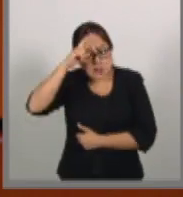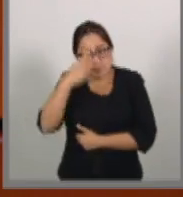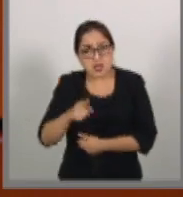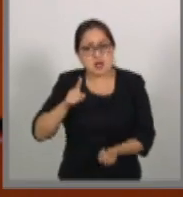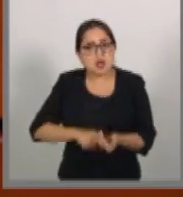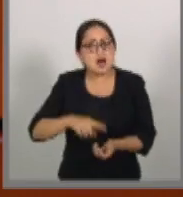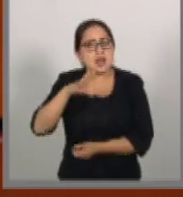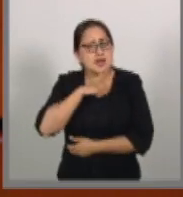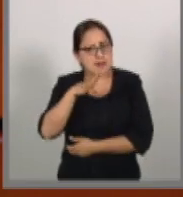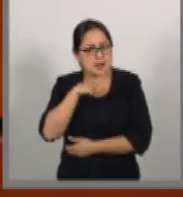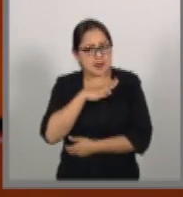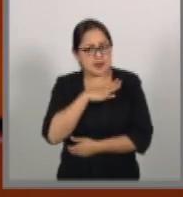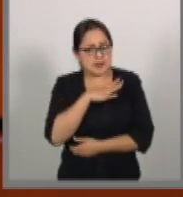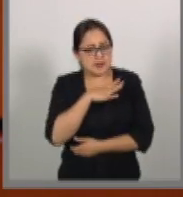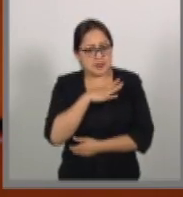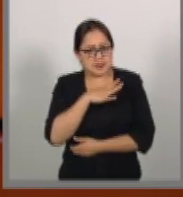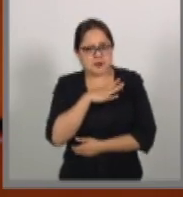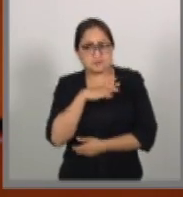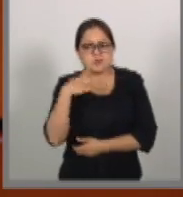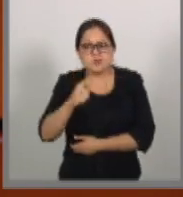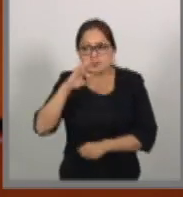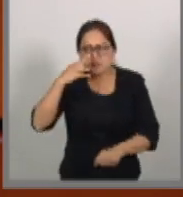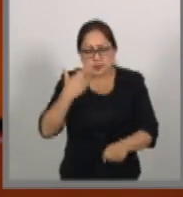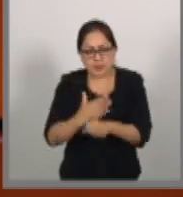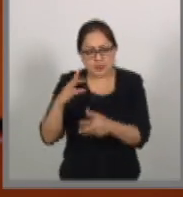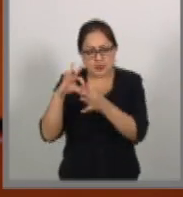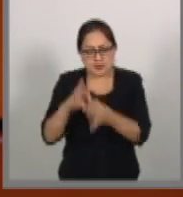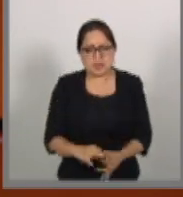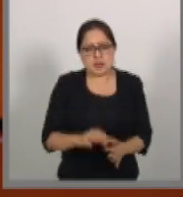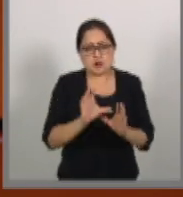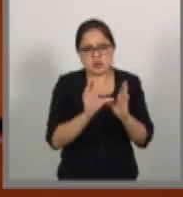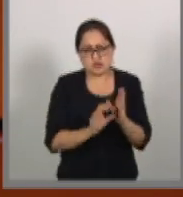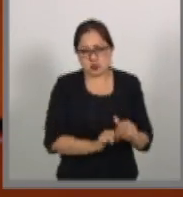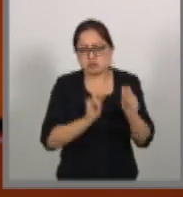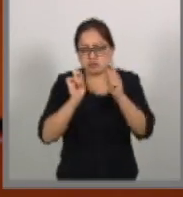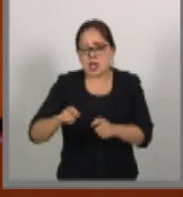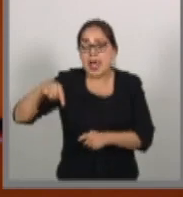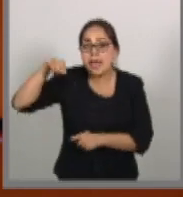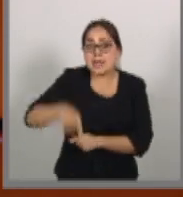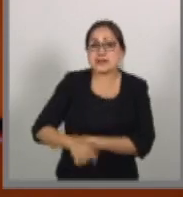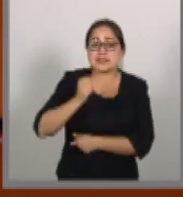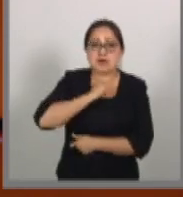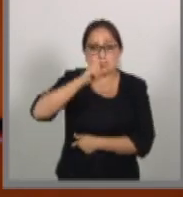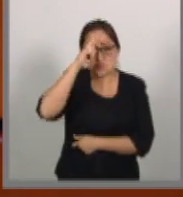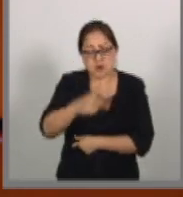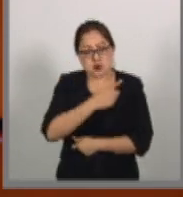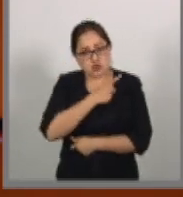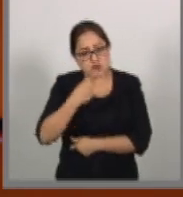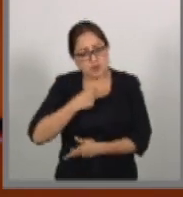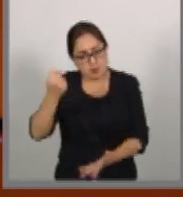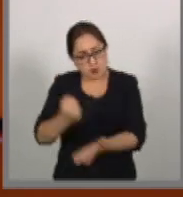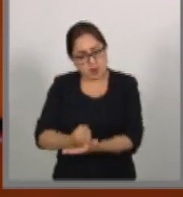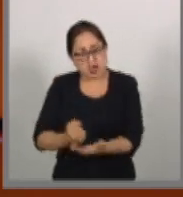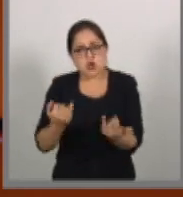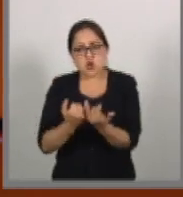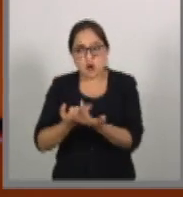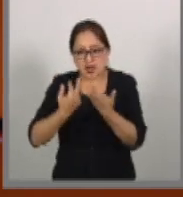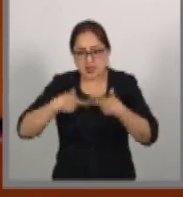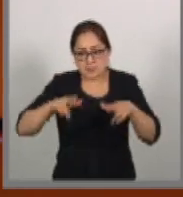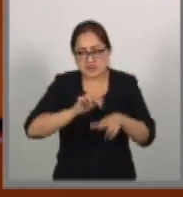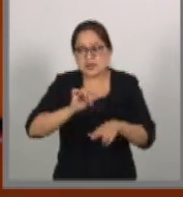la función constitucional de aprobarlo y de representar a México en el exterior,